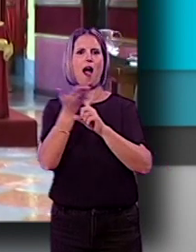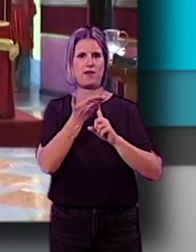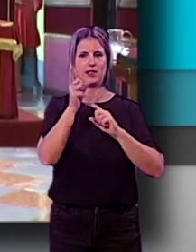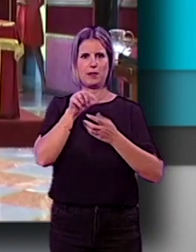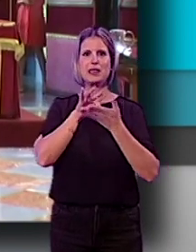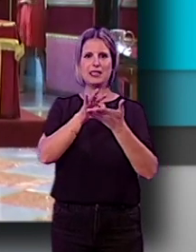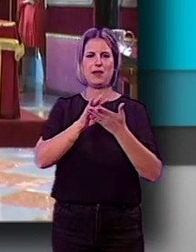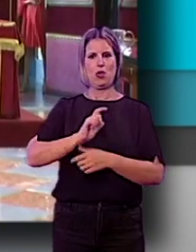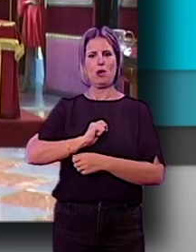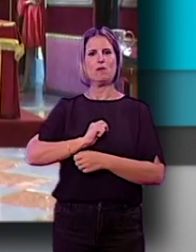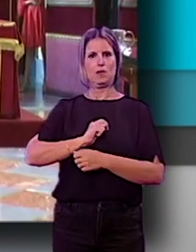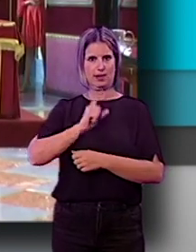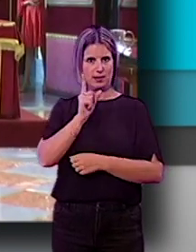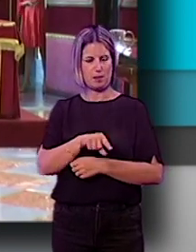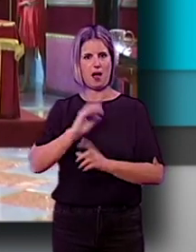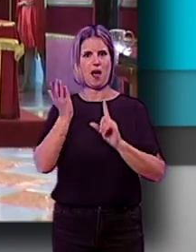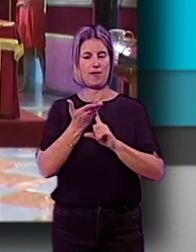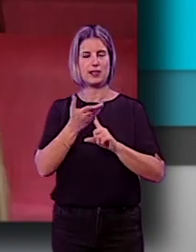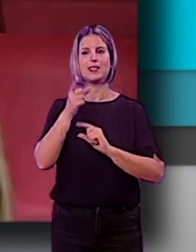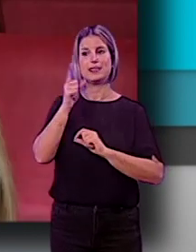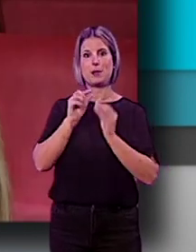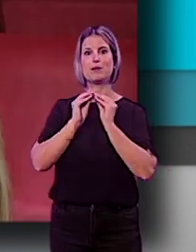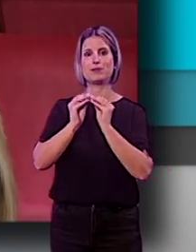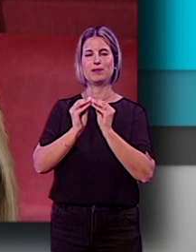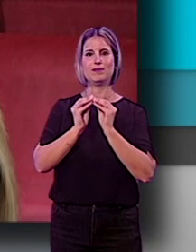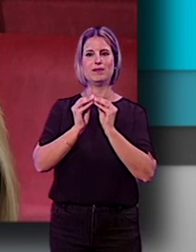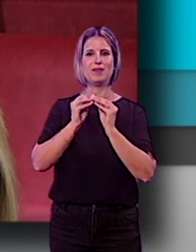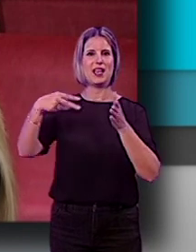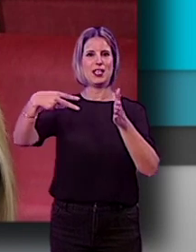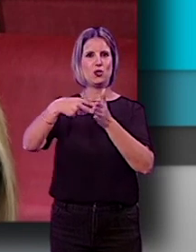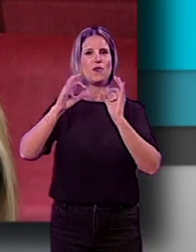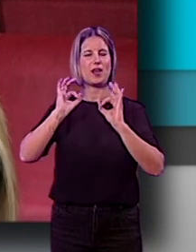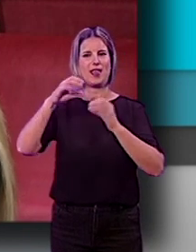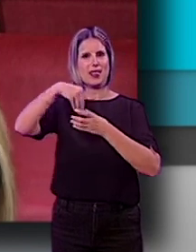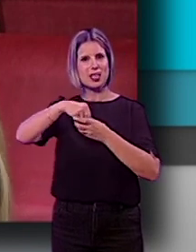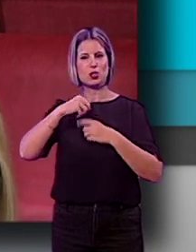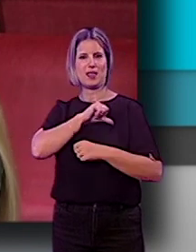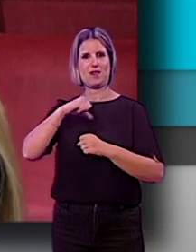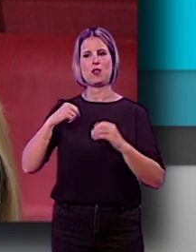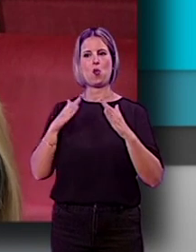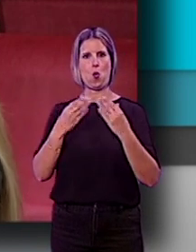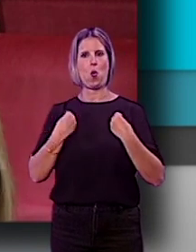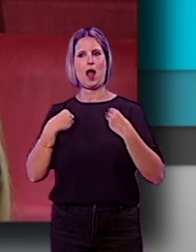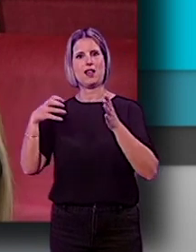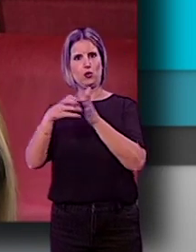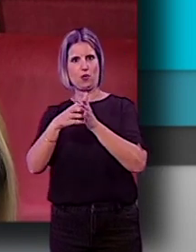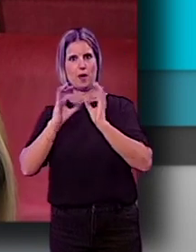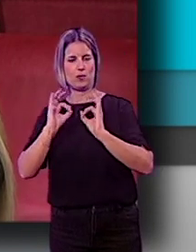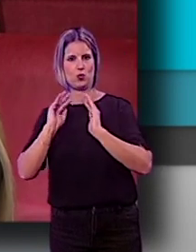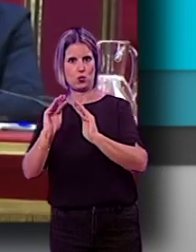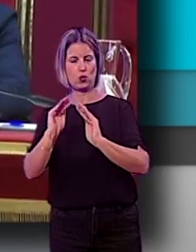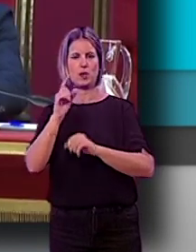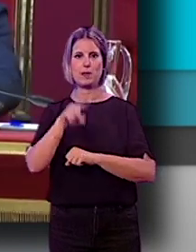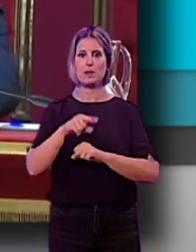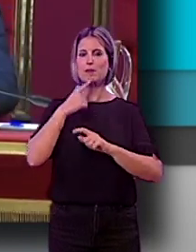servicio de la teleasistencia. También se van a instalar acometidas propias en viviendas individuales. Por último, se ha puesto en